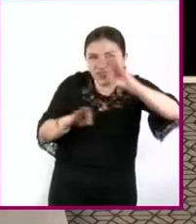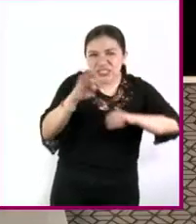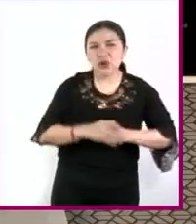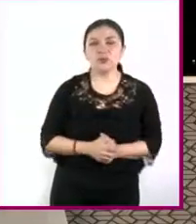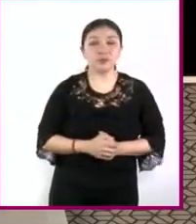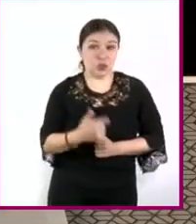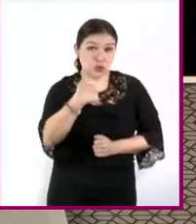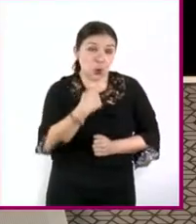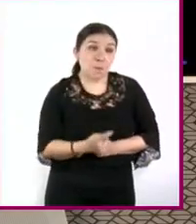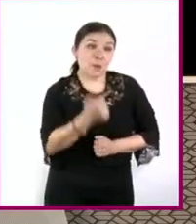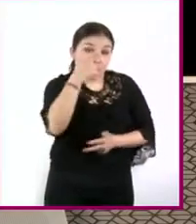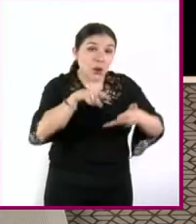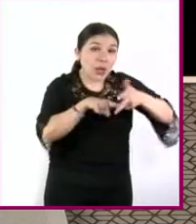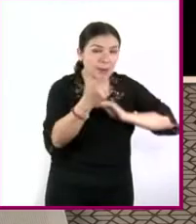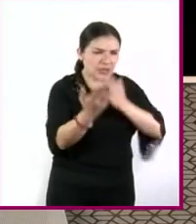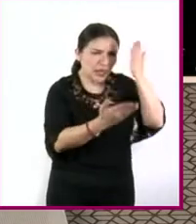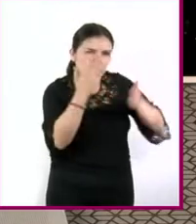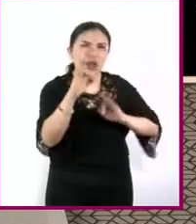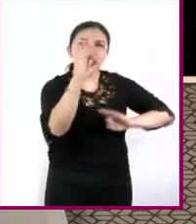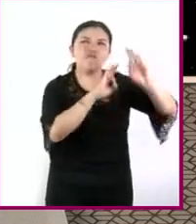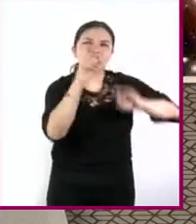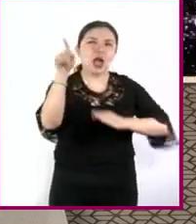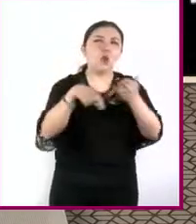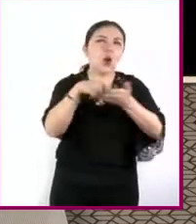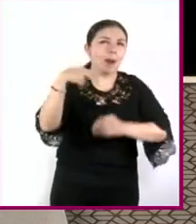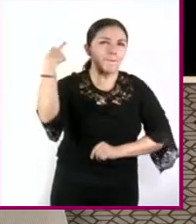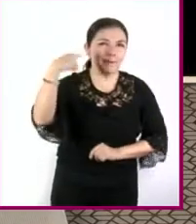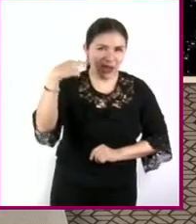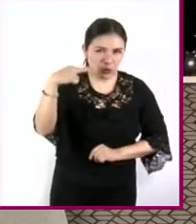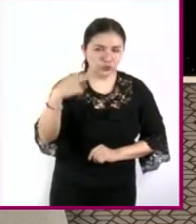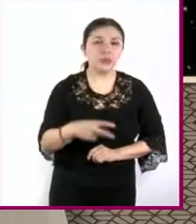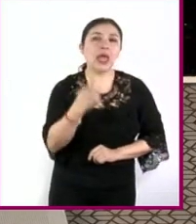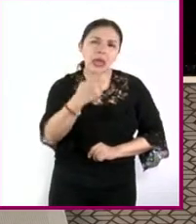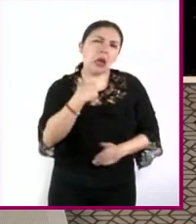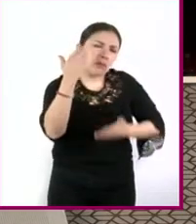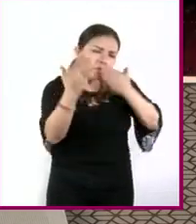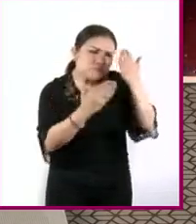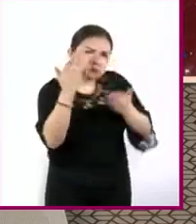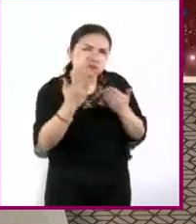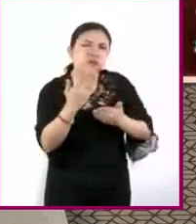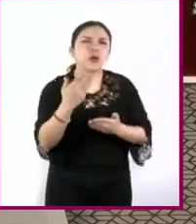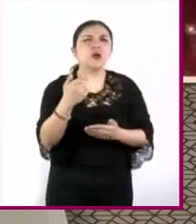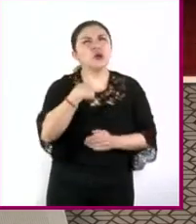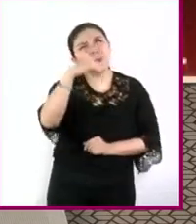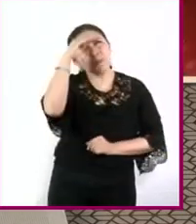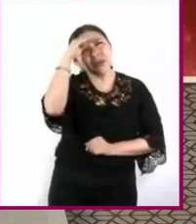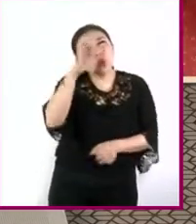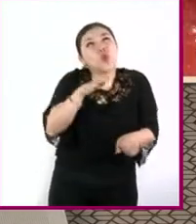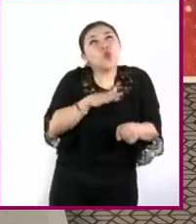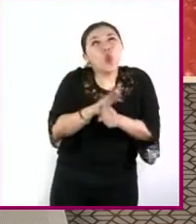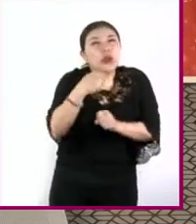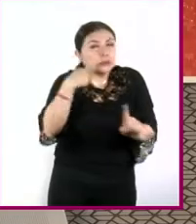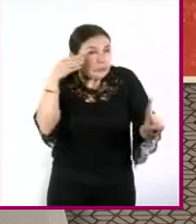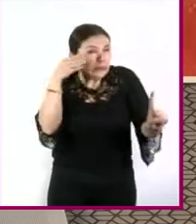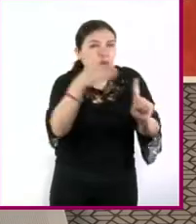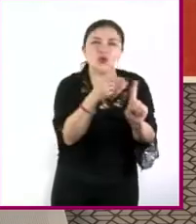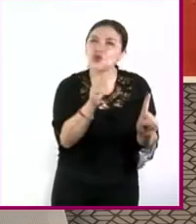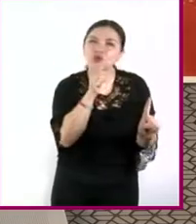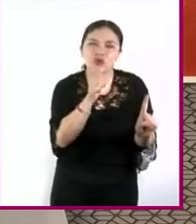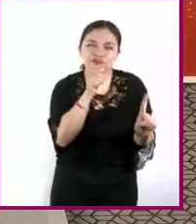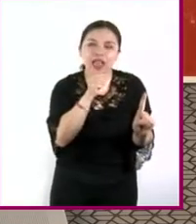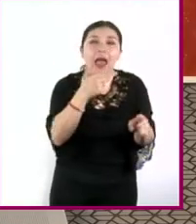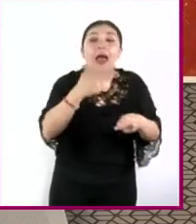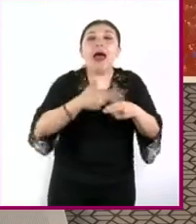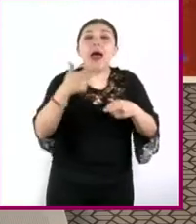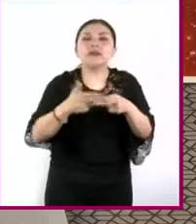inicié la carrera de física en veracruz y durante la carrera uno estaba decidido qué tema me quería especializar fue